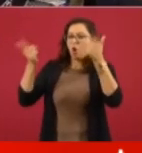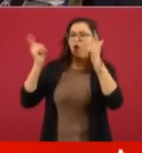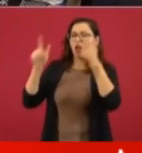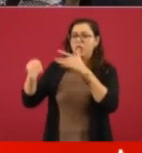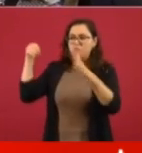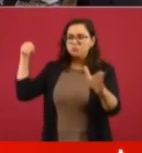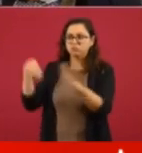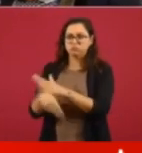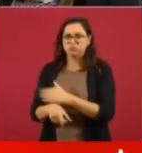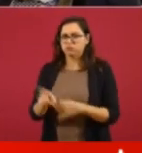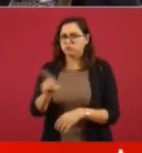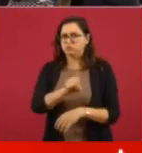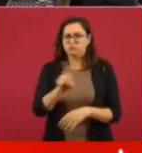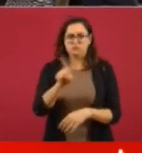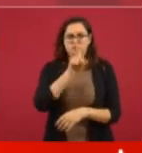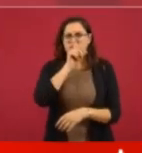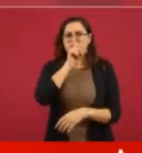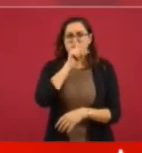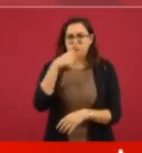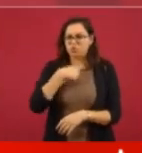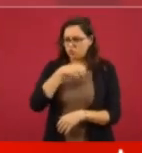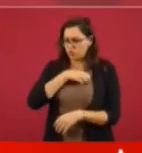yo no odio.